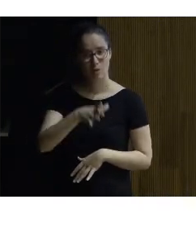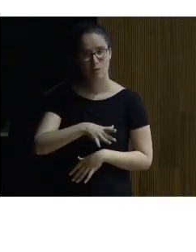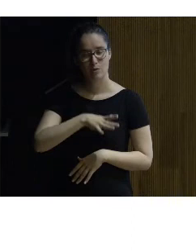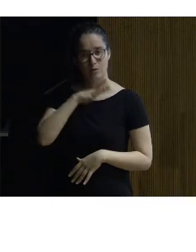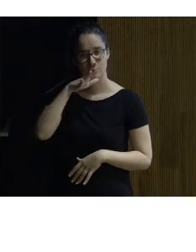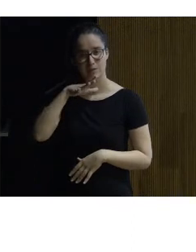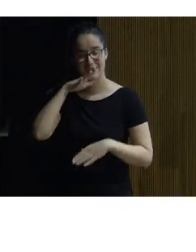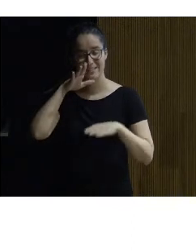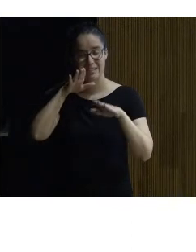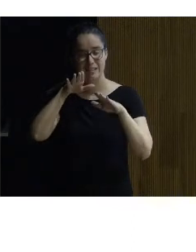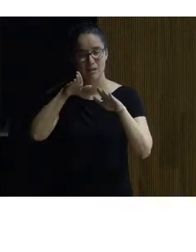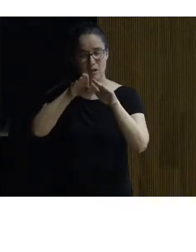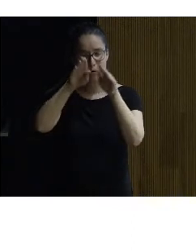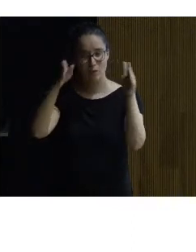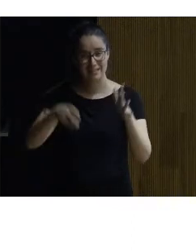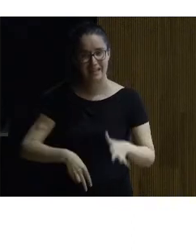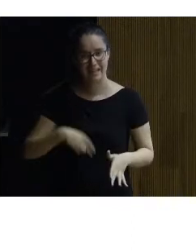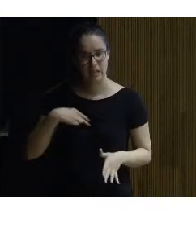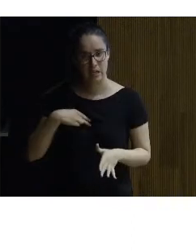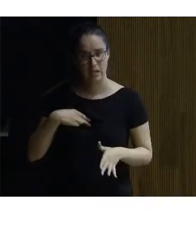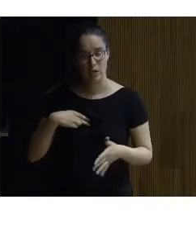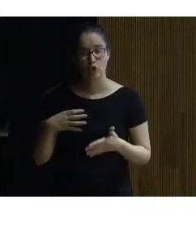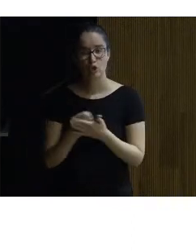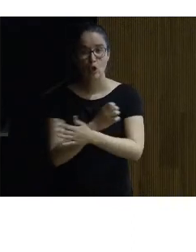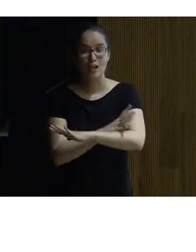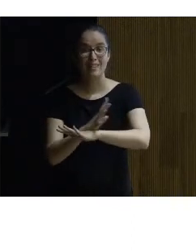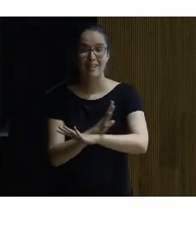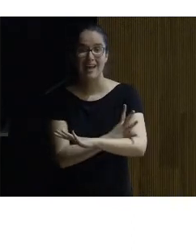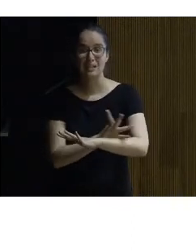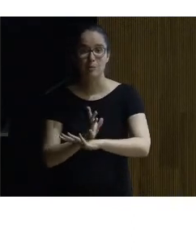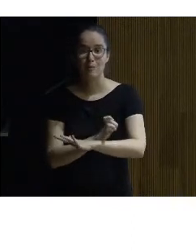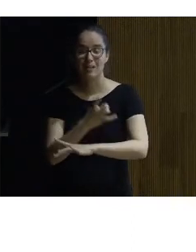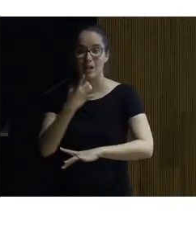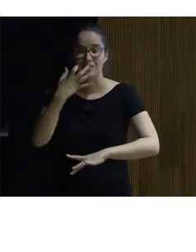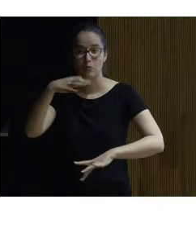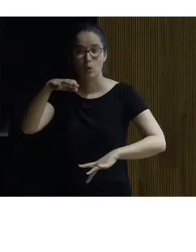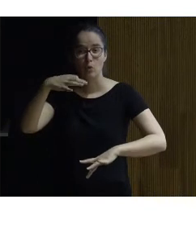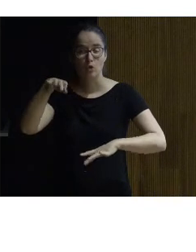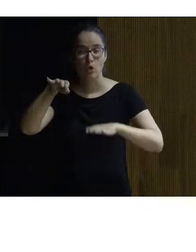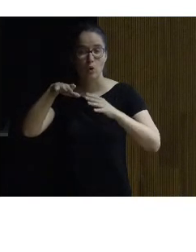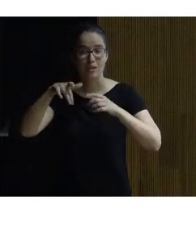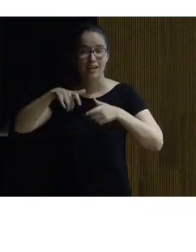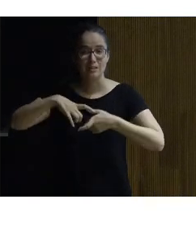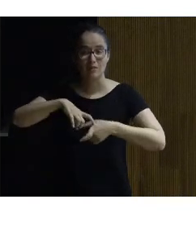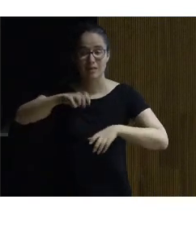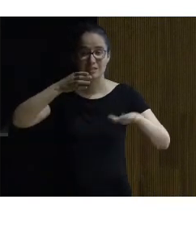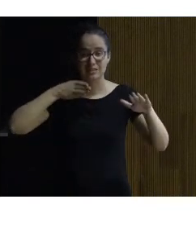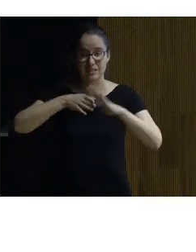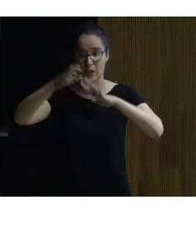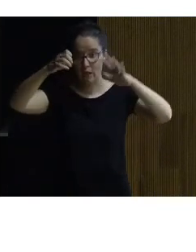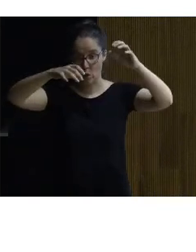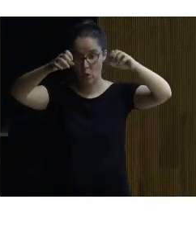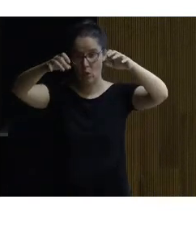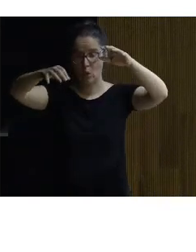la cubierta en general está cubierta de césped salvo unas tiras unas bandas de entrada de luz